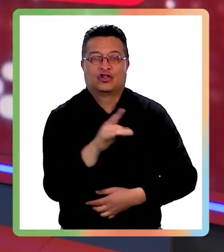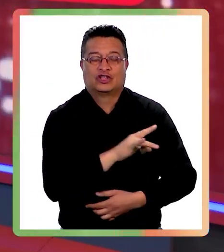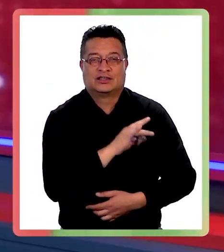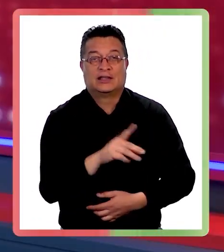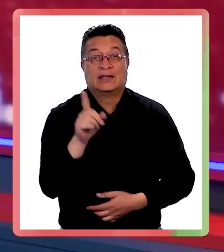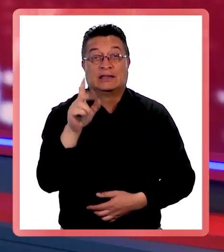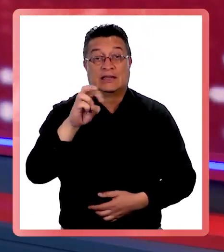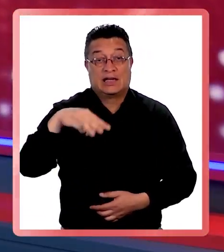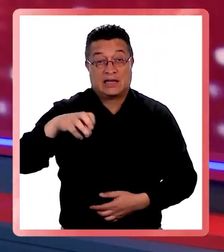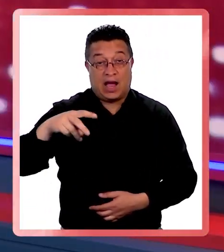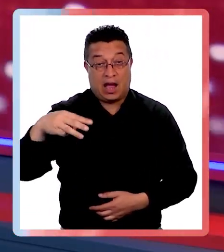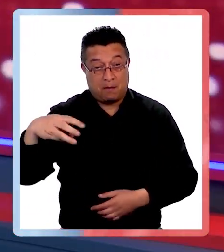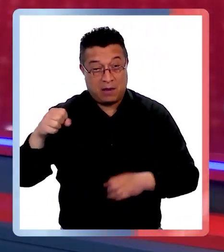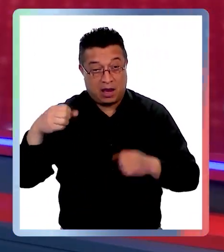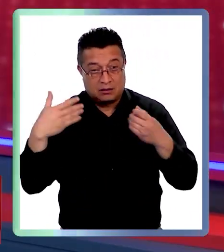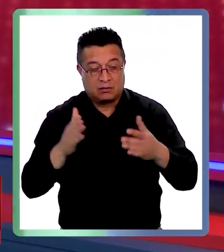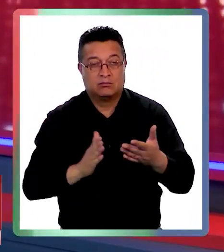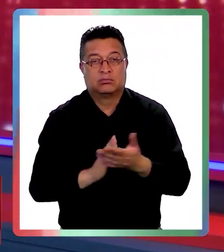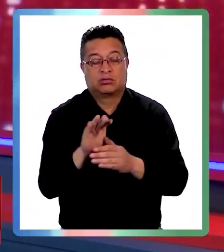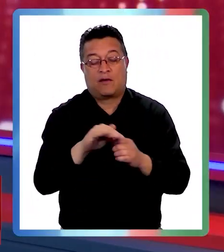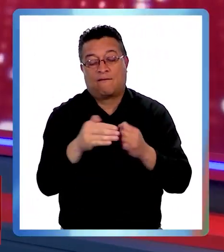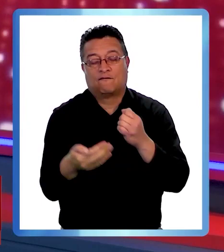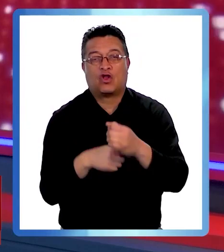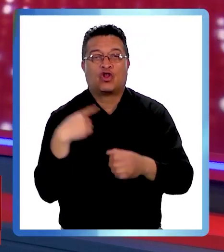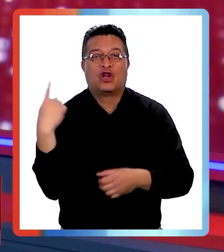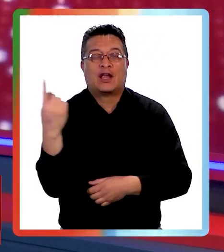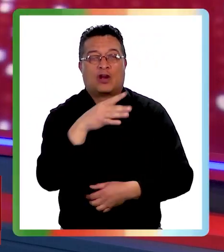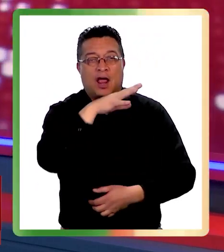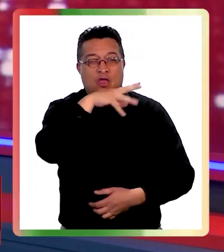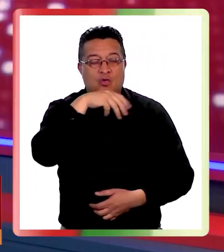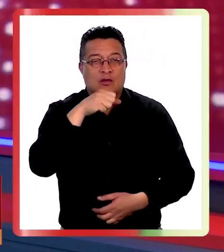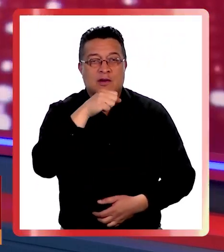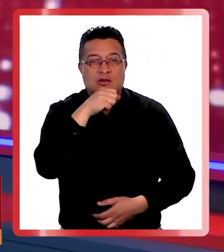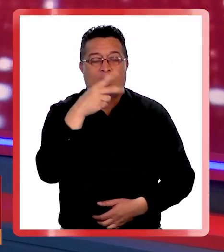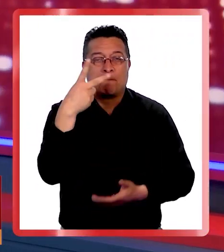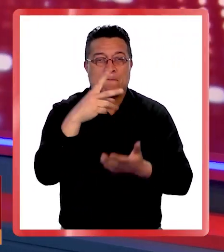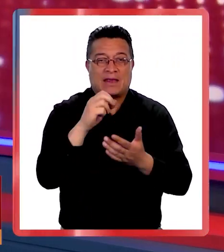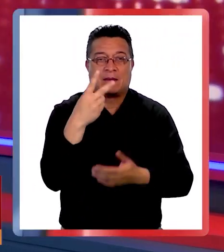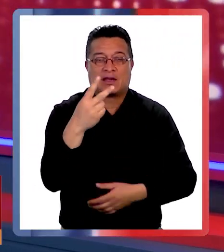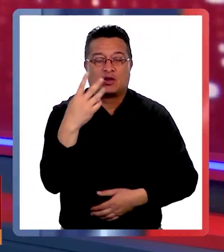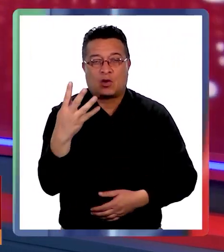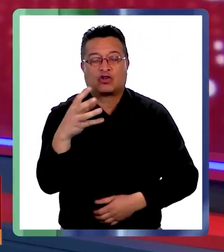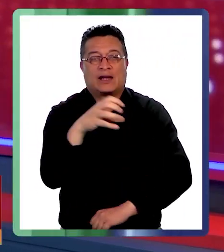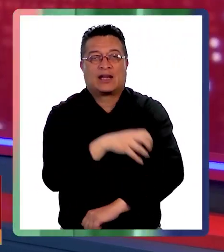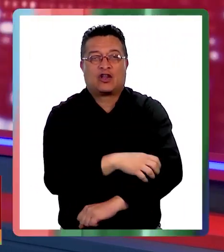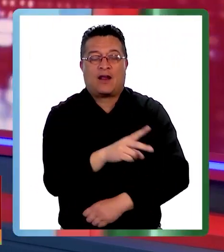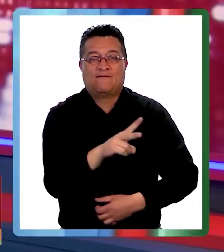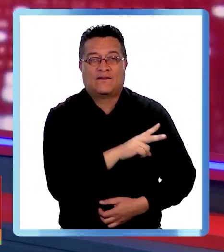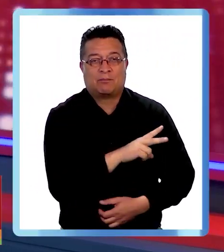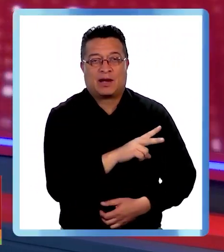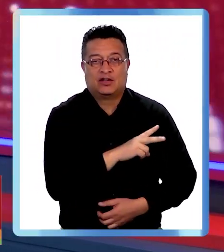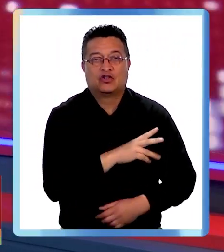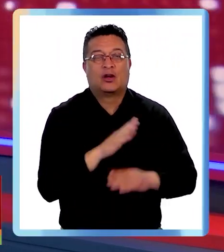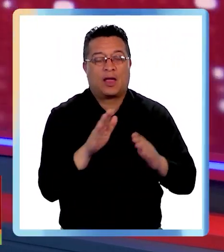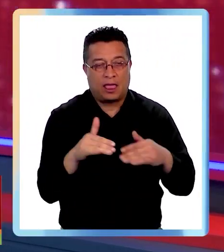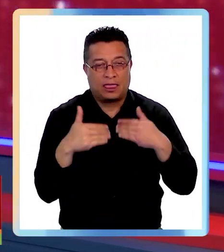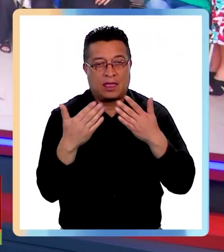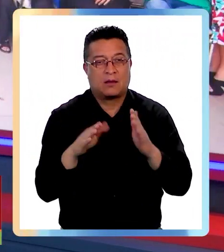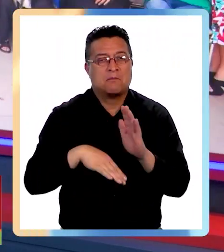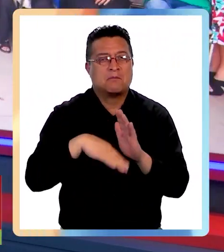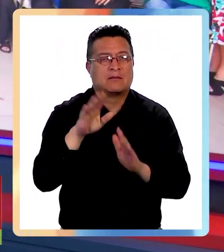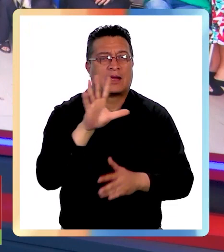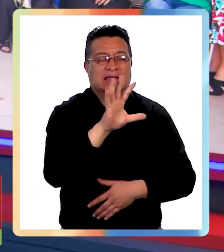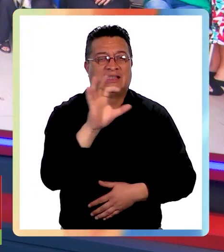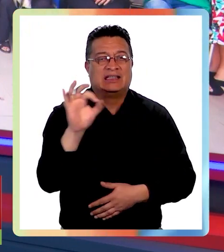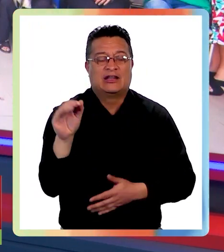país. Cenama realizó el lanzamiento del Fondo Nacional del Adulto Mayor 2024 en la región de Valparaíso, donde se entregarán